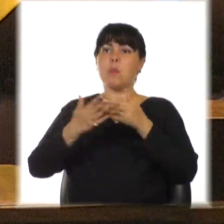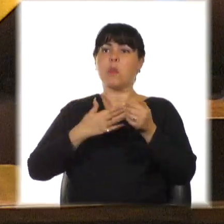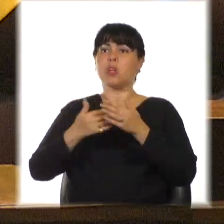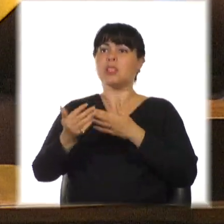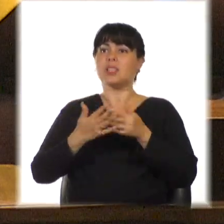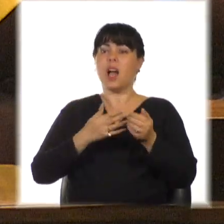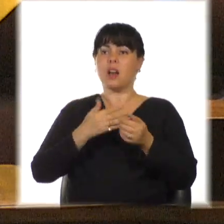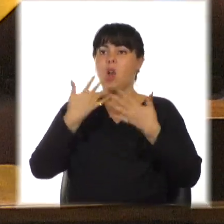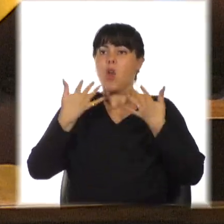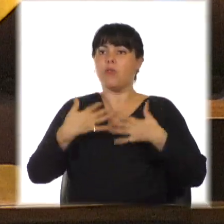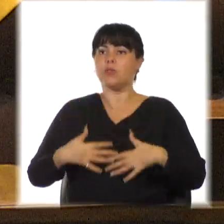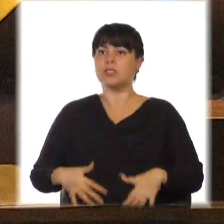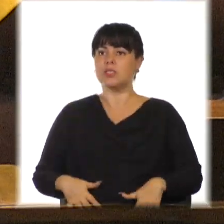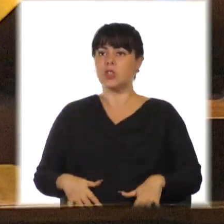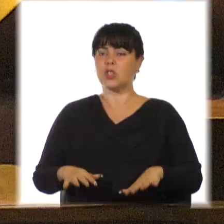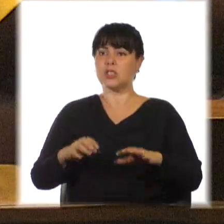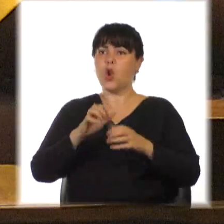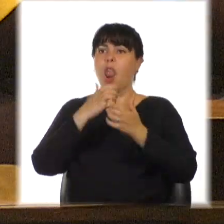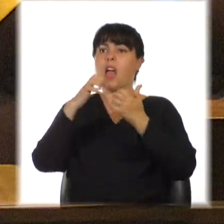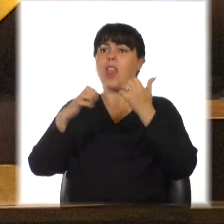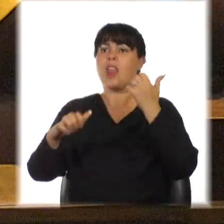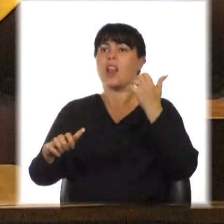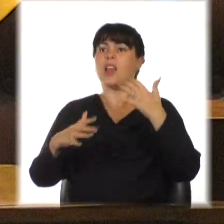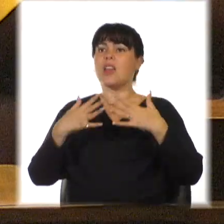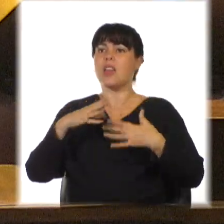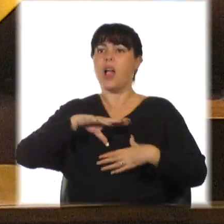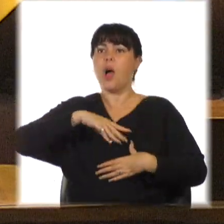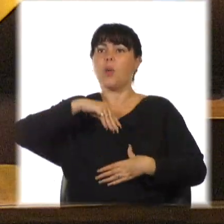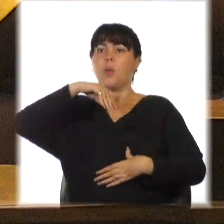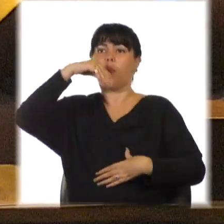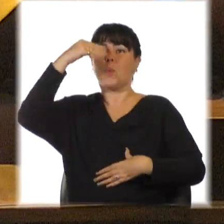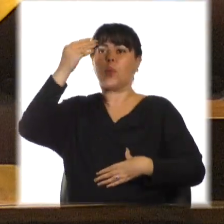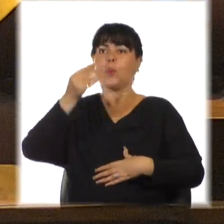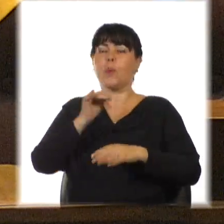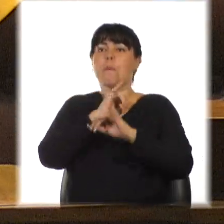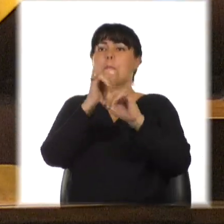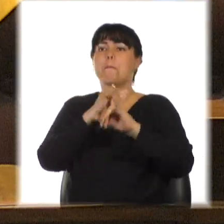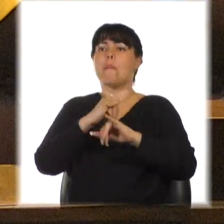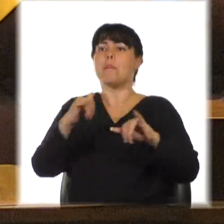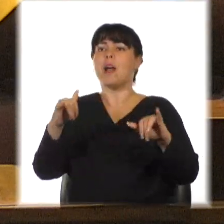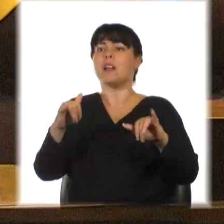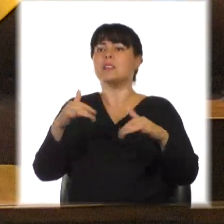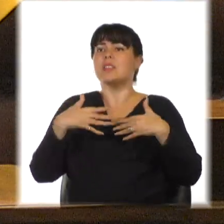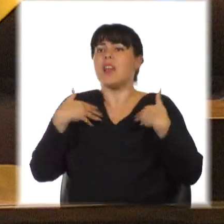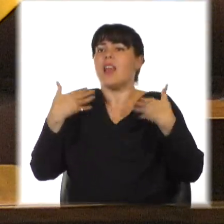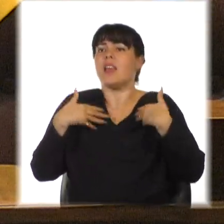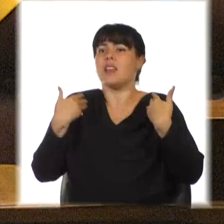su irradiación, con una delicadeza etérea que transmite alegría y paz, sin mirar a quién.